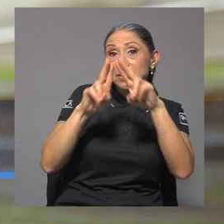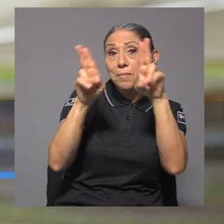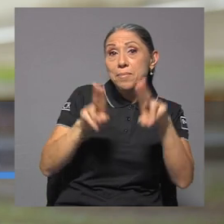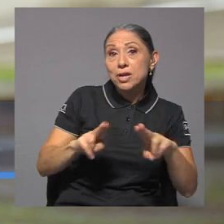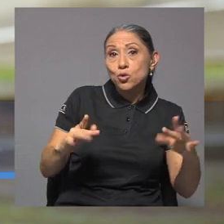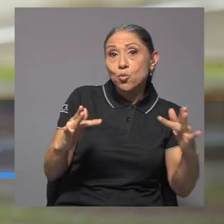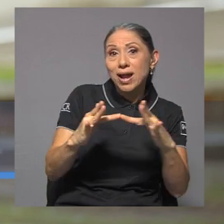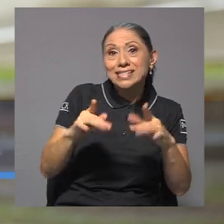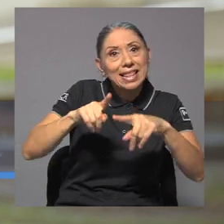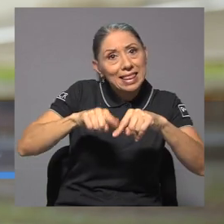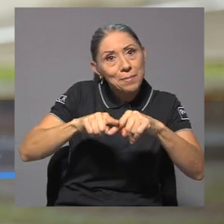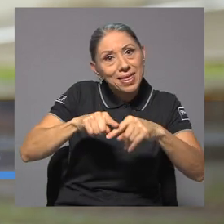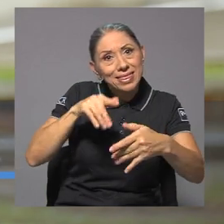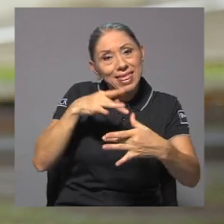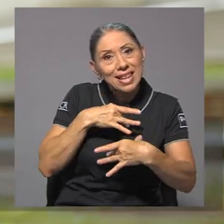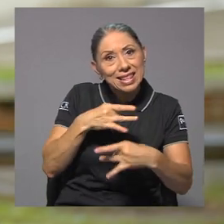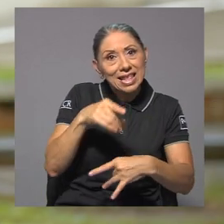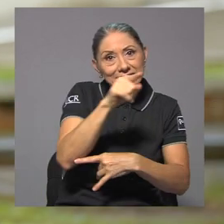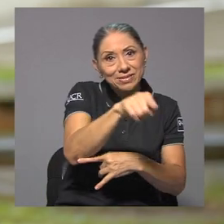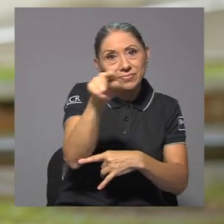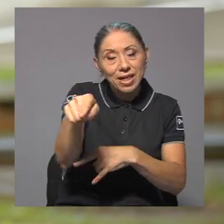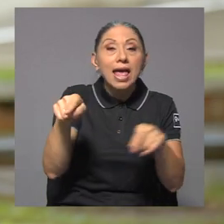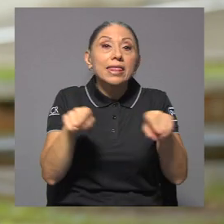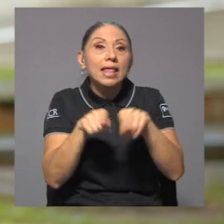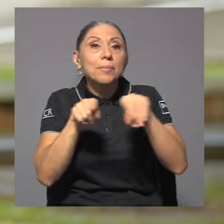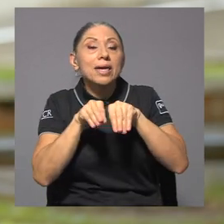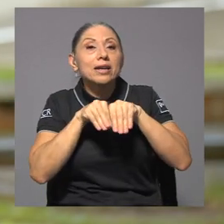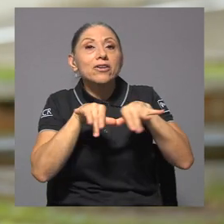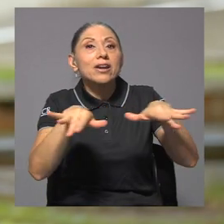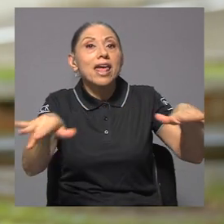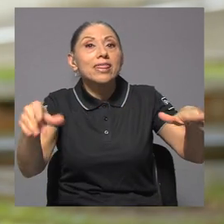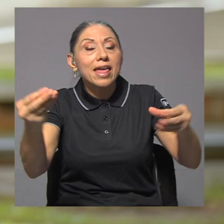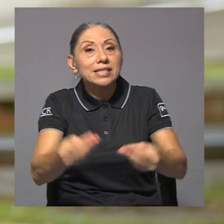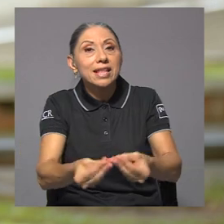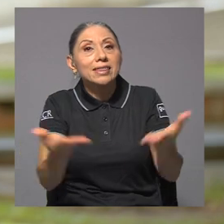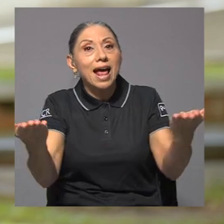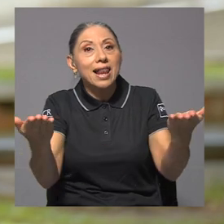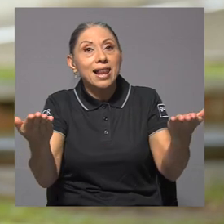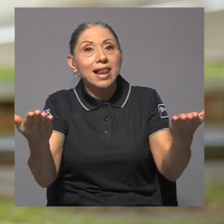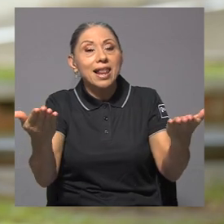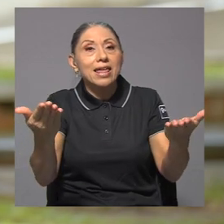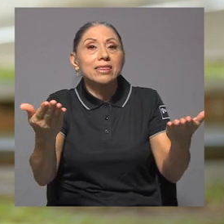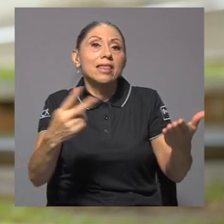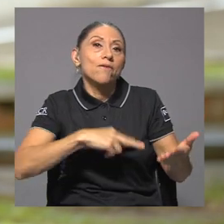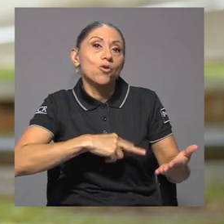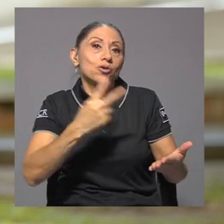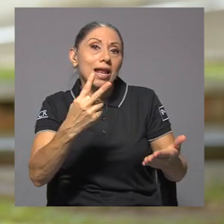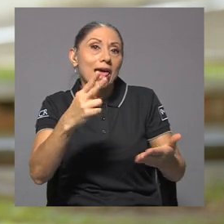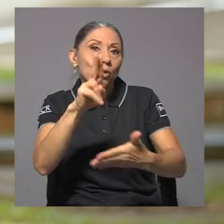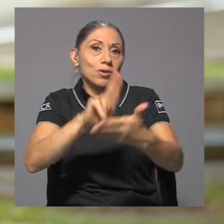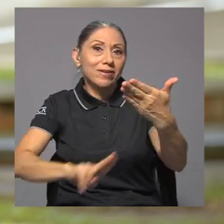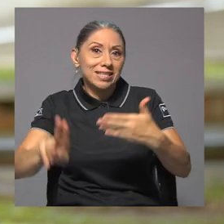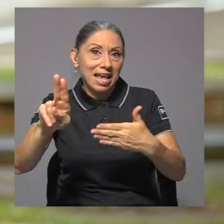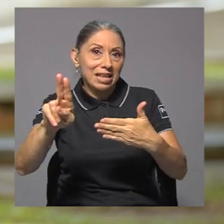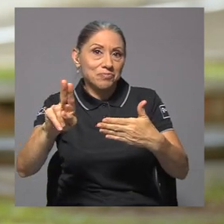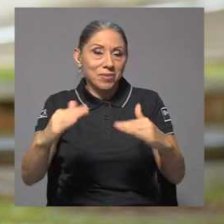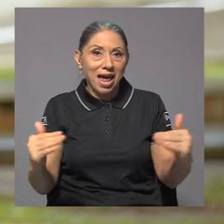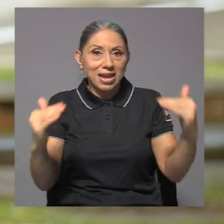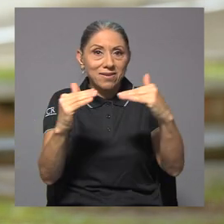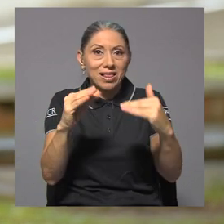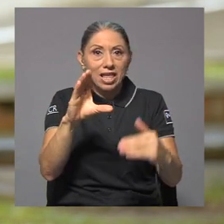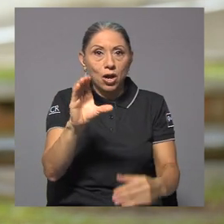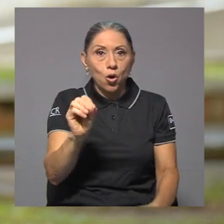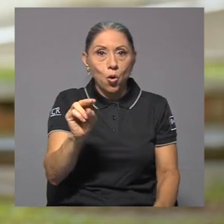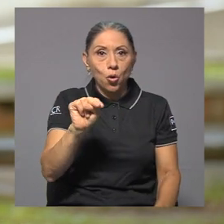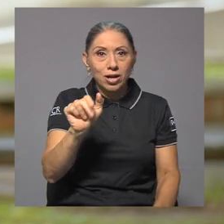del estudiante, también tenemos actividades de la Red Estatal Universitaria de Voluntariado que es a nivel de CONARE y también realizamos actividades